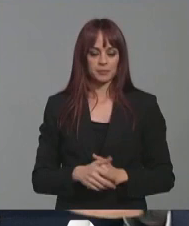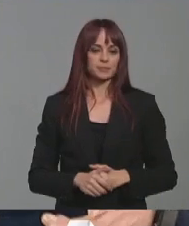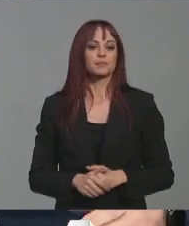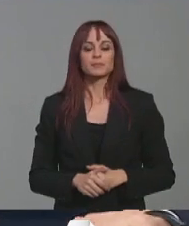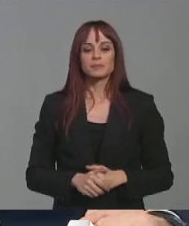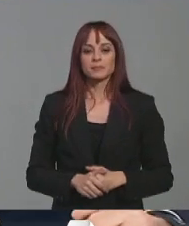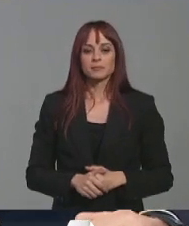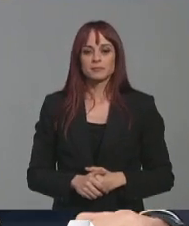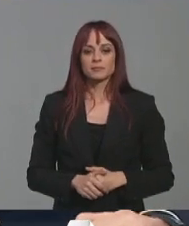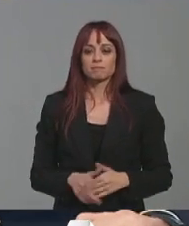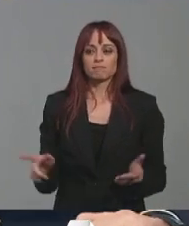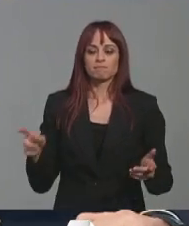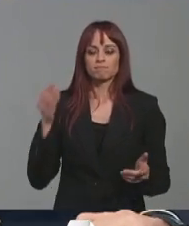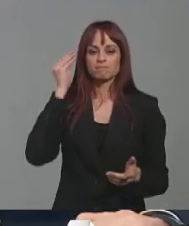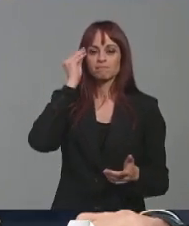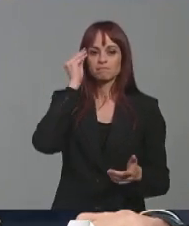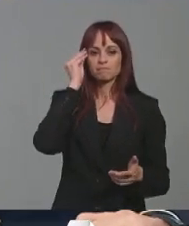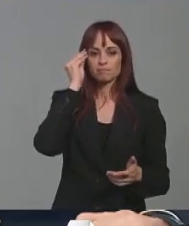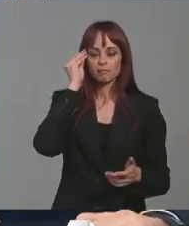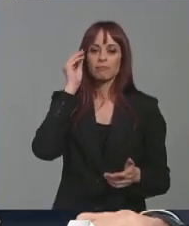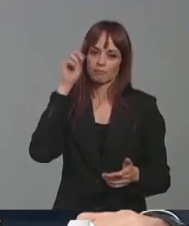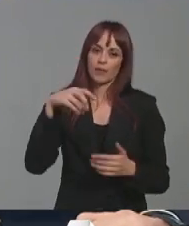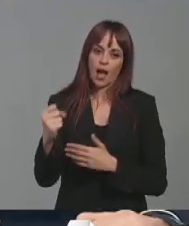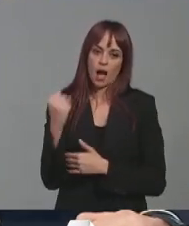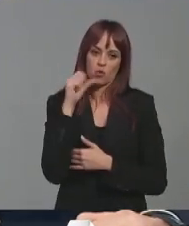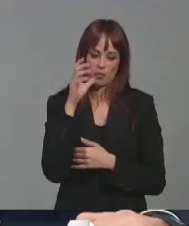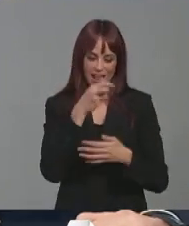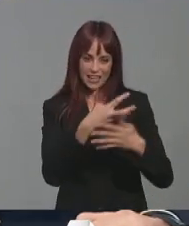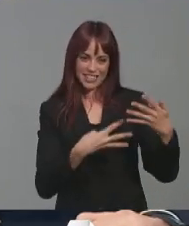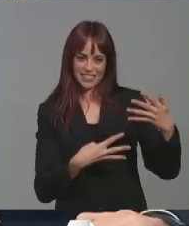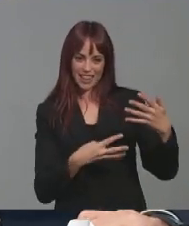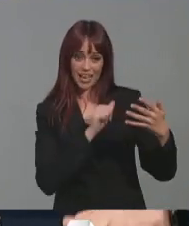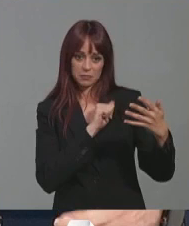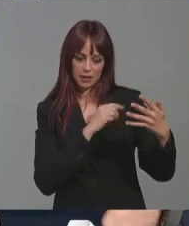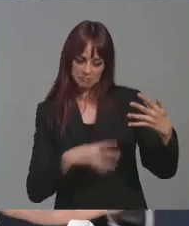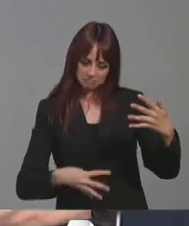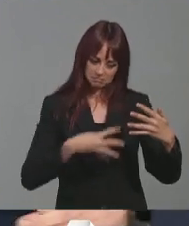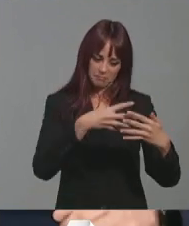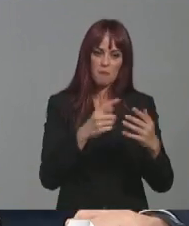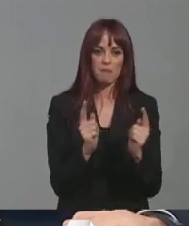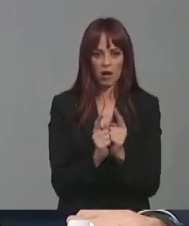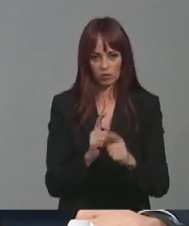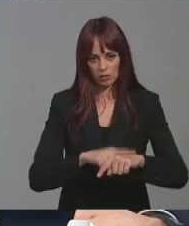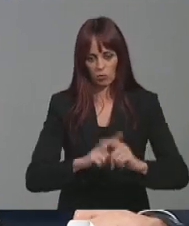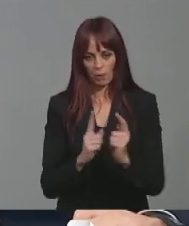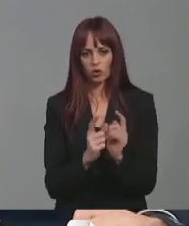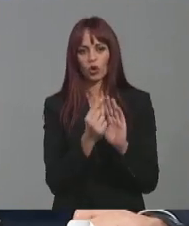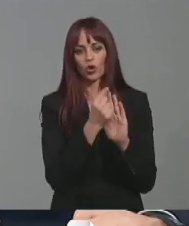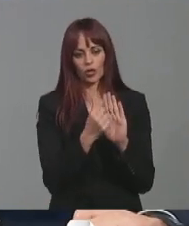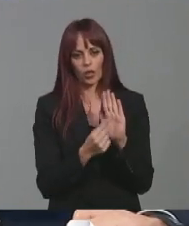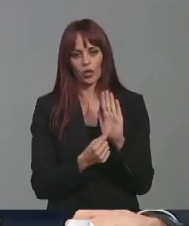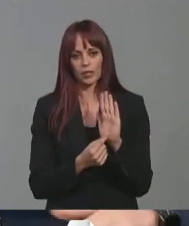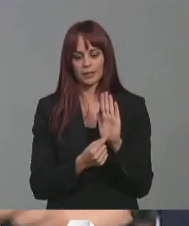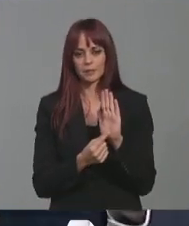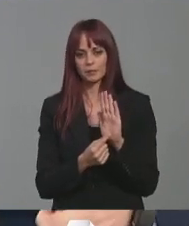ven también ahí un apoyo para que estas listas de espera se vean reducidas y con otras condiciones también que se han